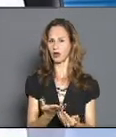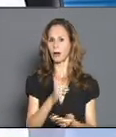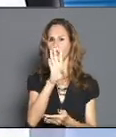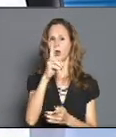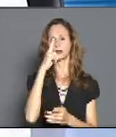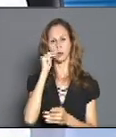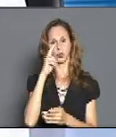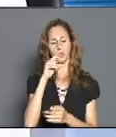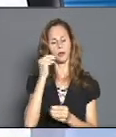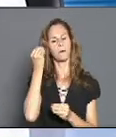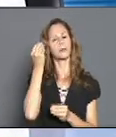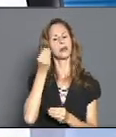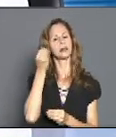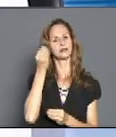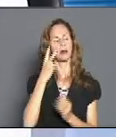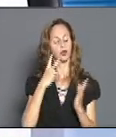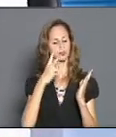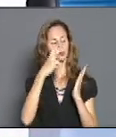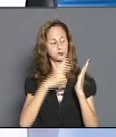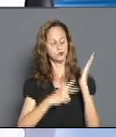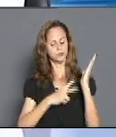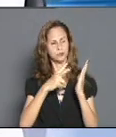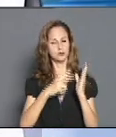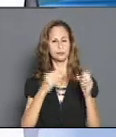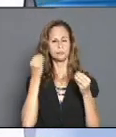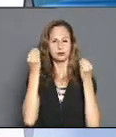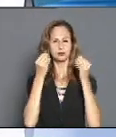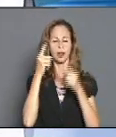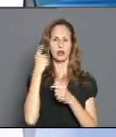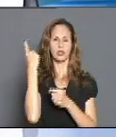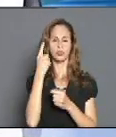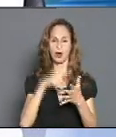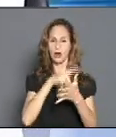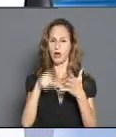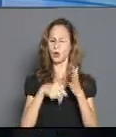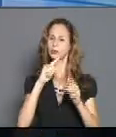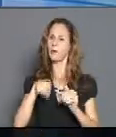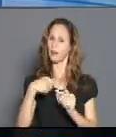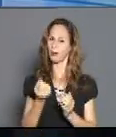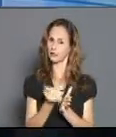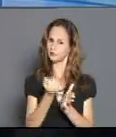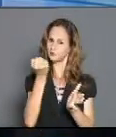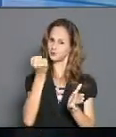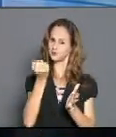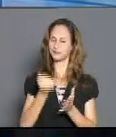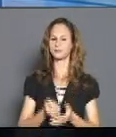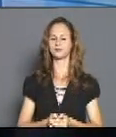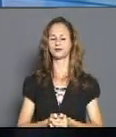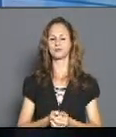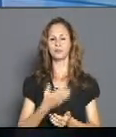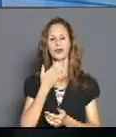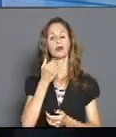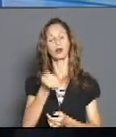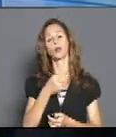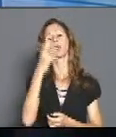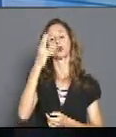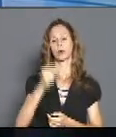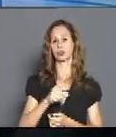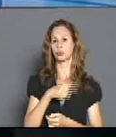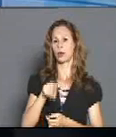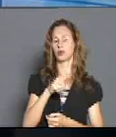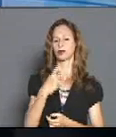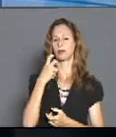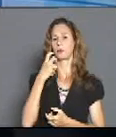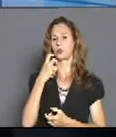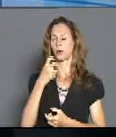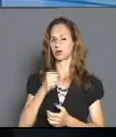consideramos que seamos acreditados por esta Junta Nacional en el día de mañana. Bueno, espero que tengan excelentes resultados en este proceso